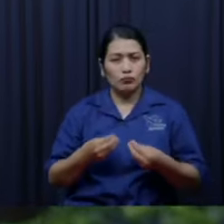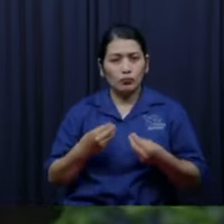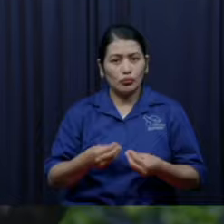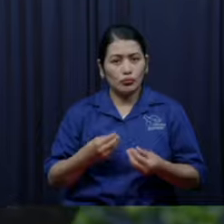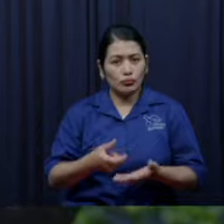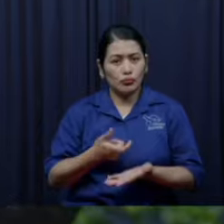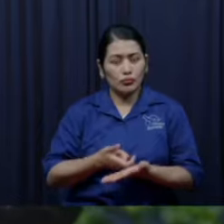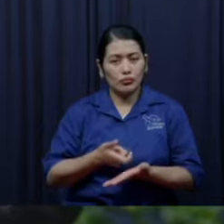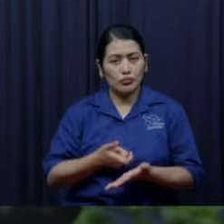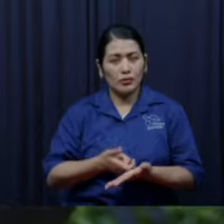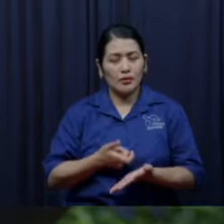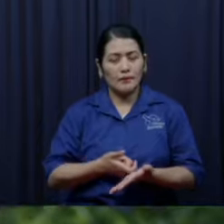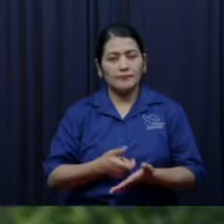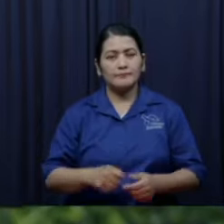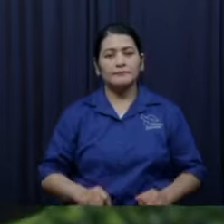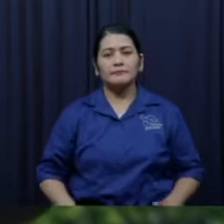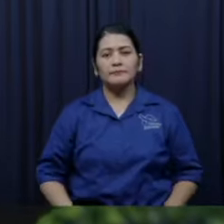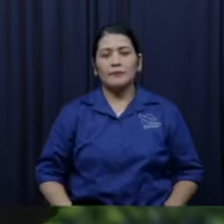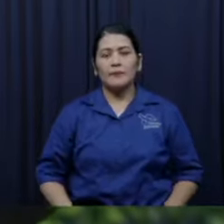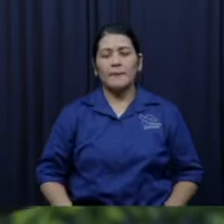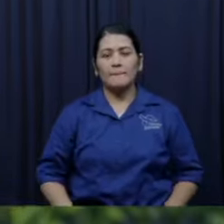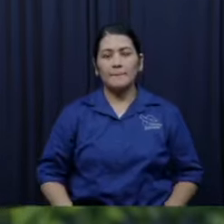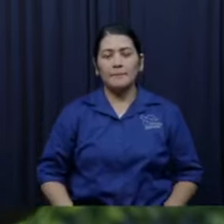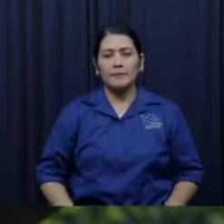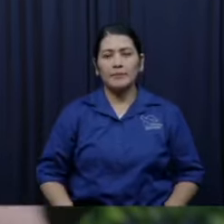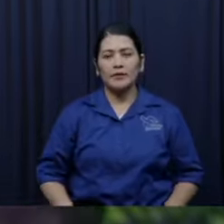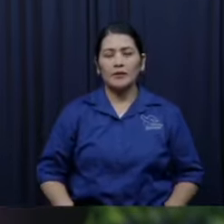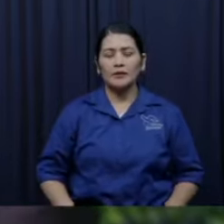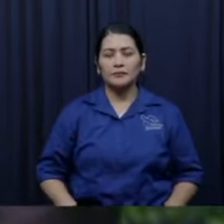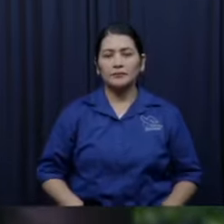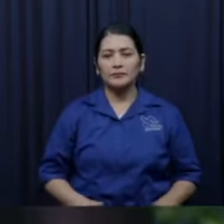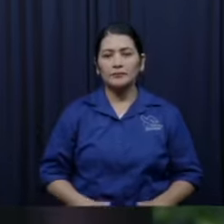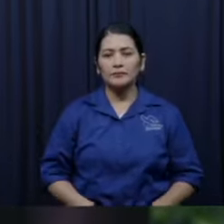que había echado 10 billetes de a 50 leyes y cuando hicieron el conteo tenía